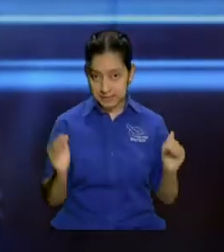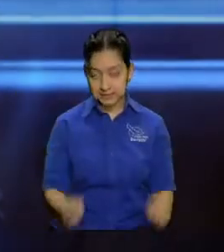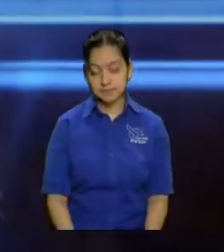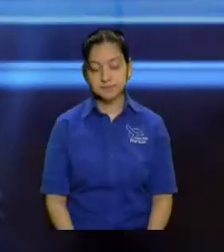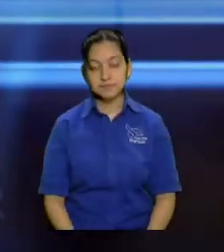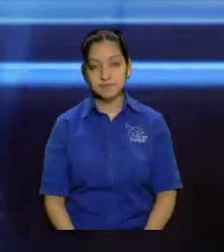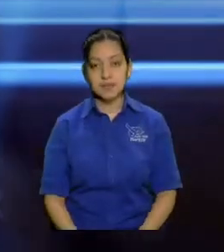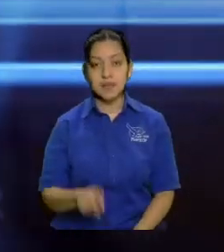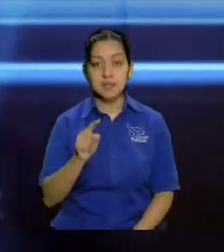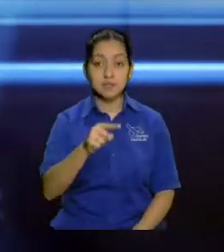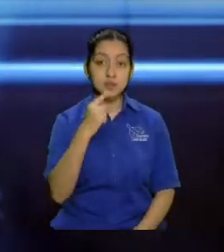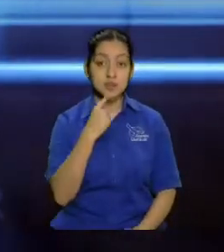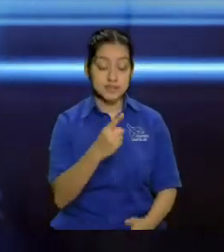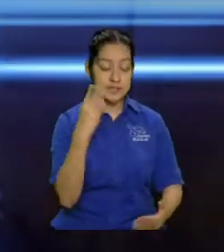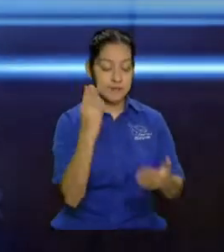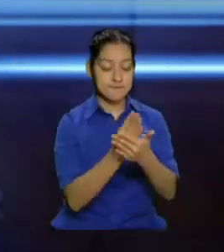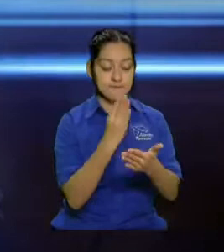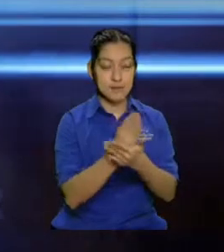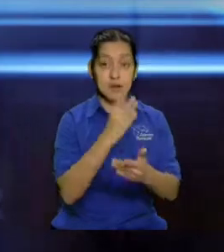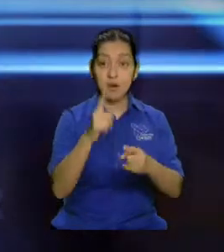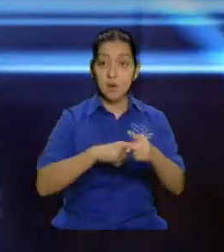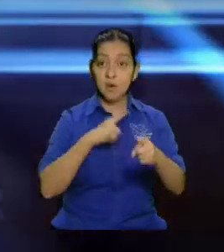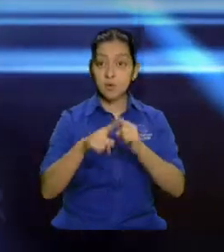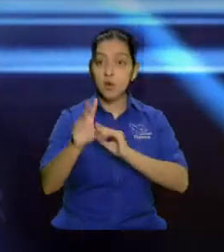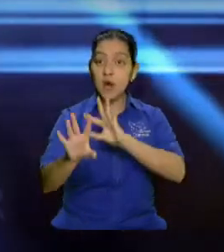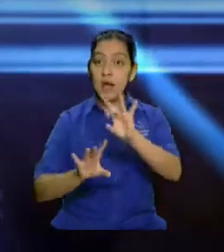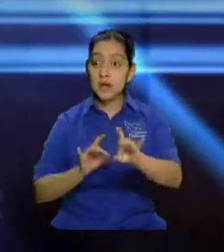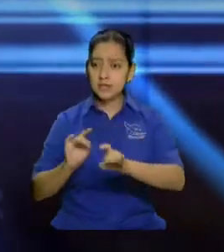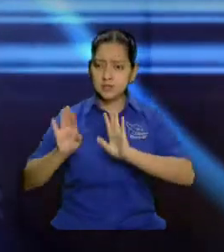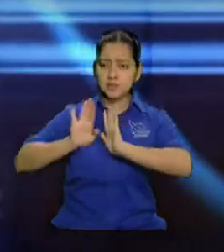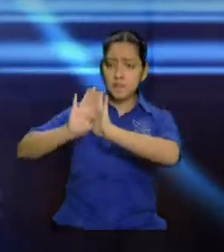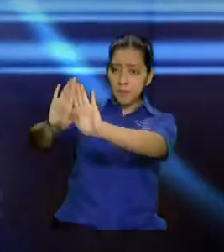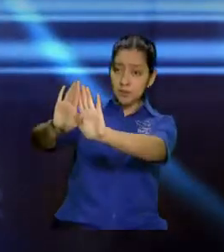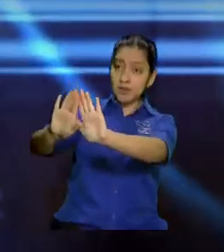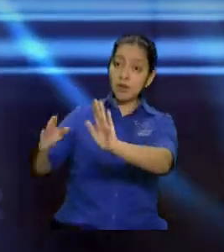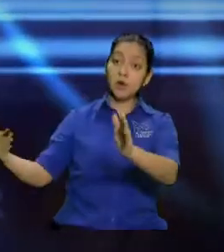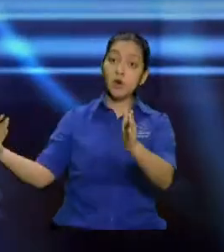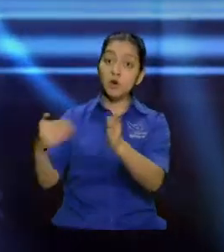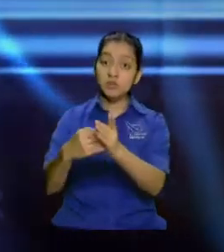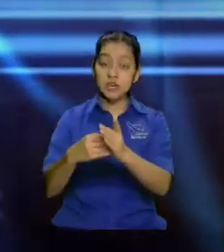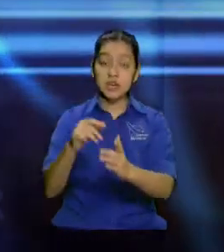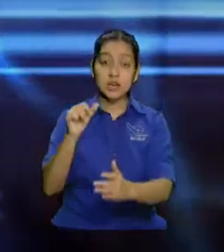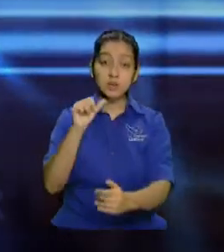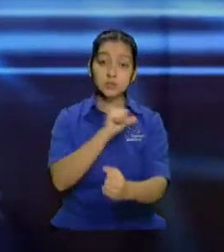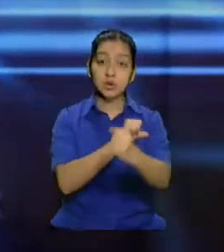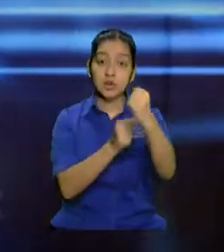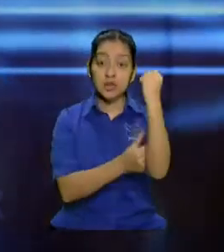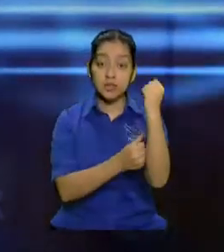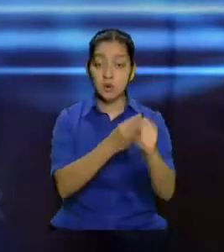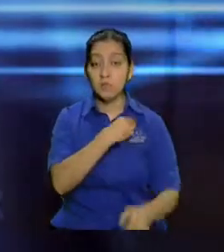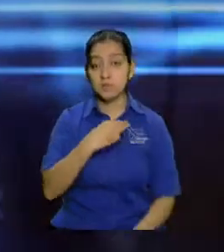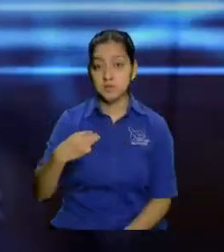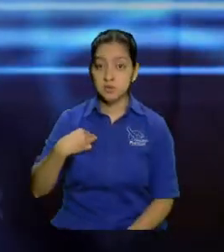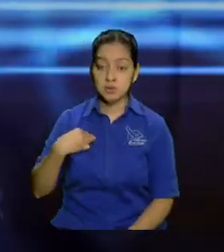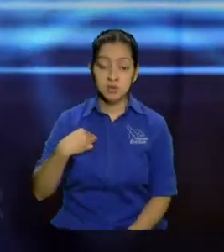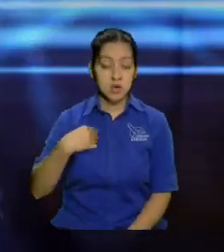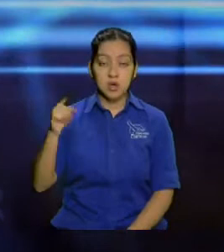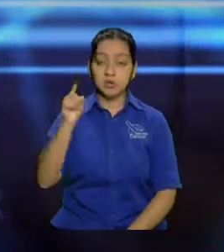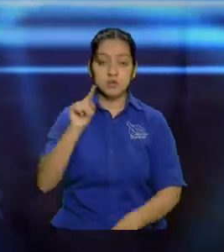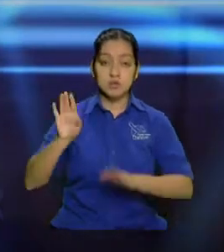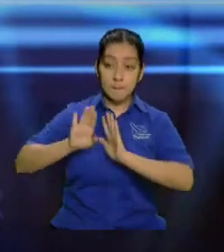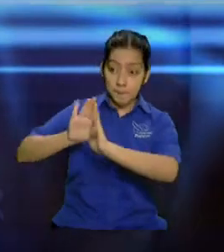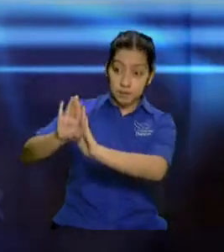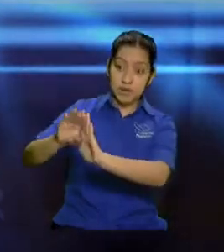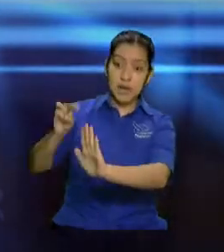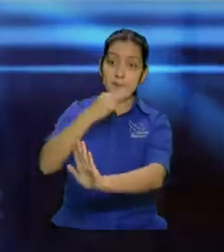inventando yo, eso lo dice la Biblia. Dice que cuando alguien se opone a la autoridad de un ministro, realmente no se está oponiendo a la autoridad del